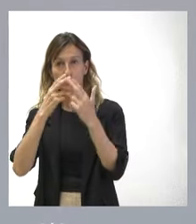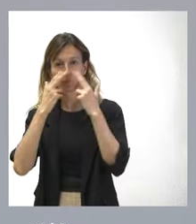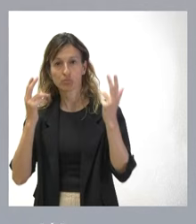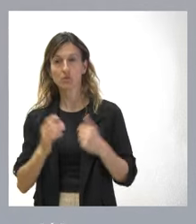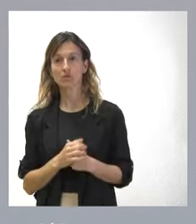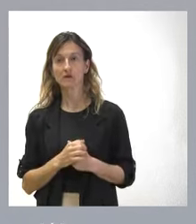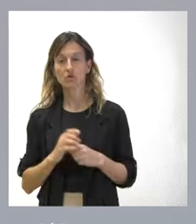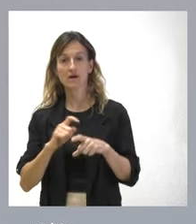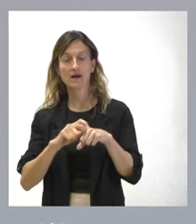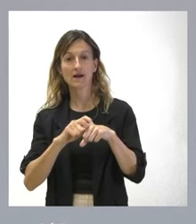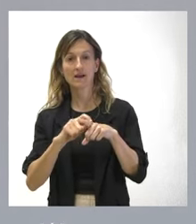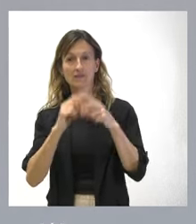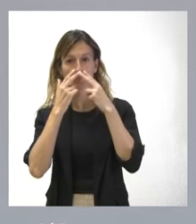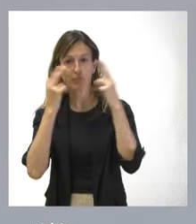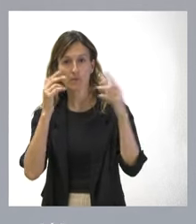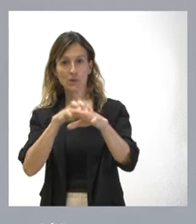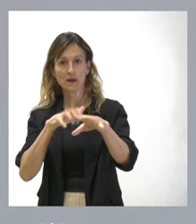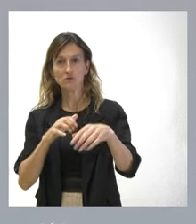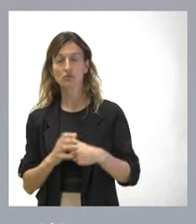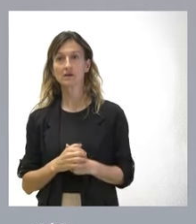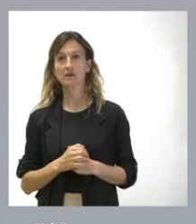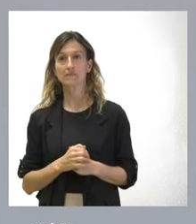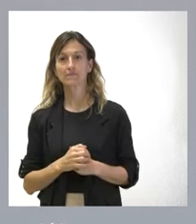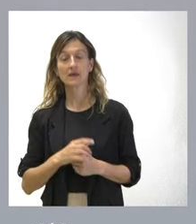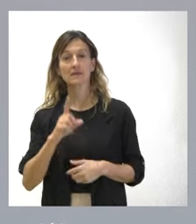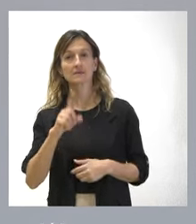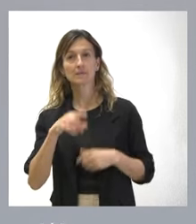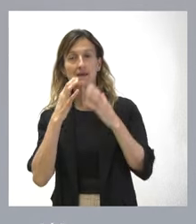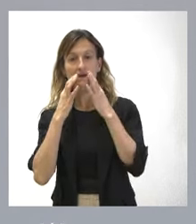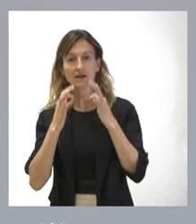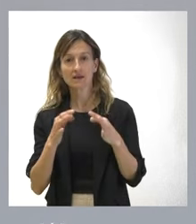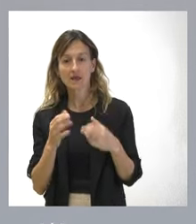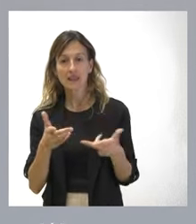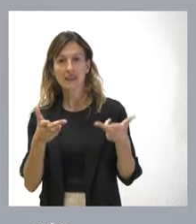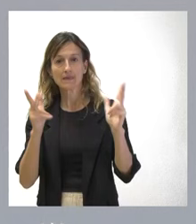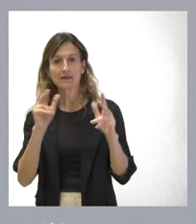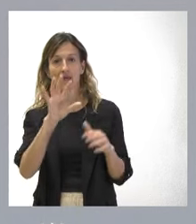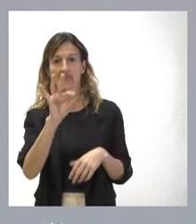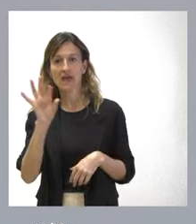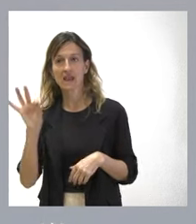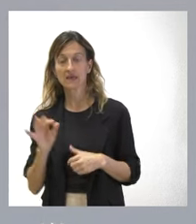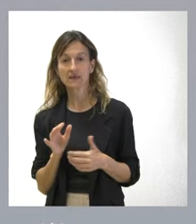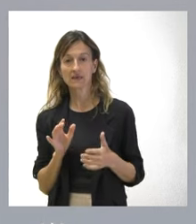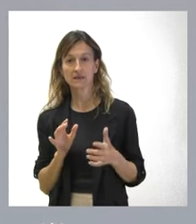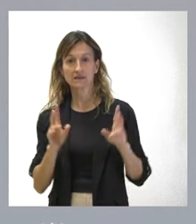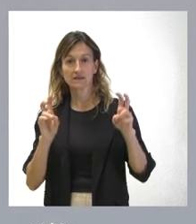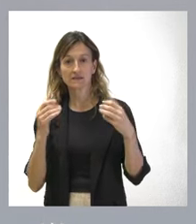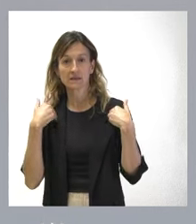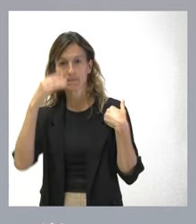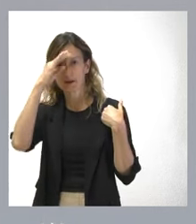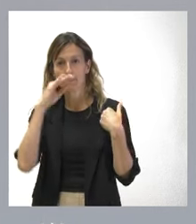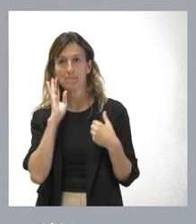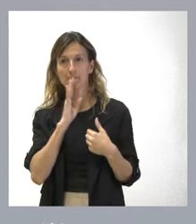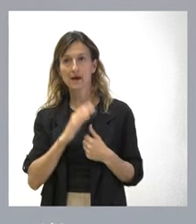los centros son de carácter público. Nosotros lo que estamos también es garantizando la libertad de elección por parte de los padres,